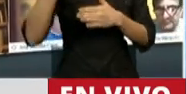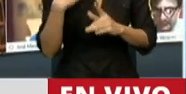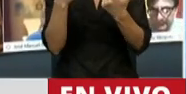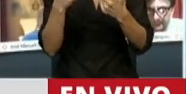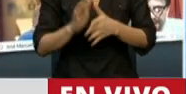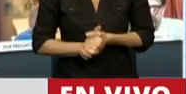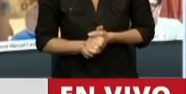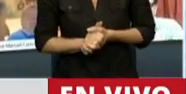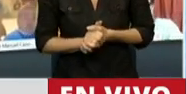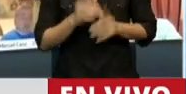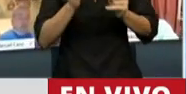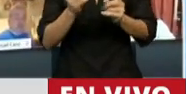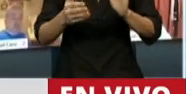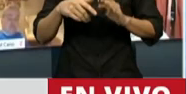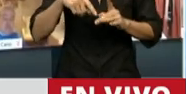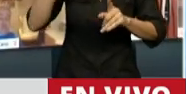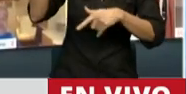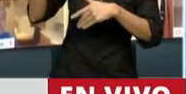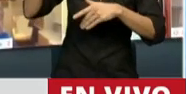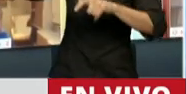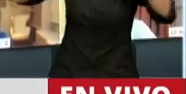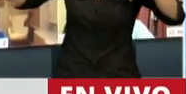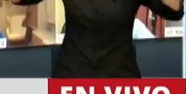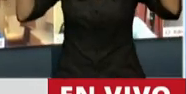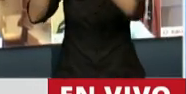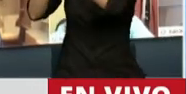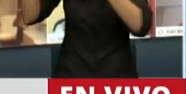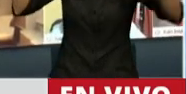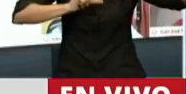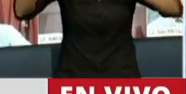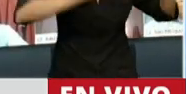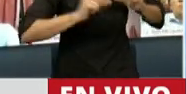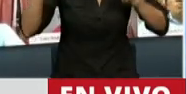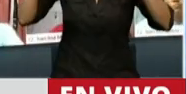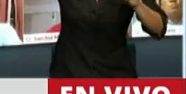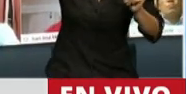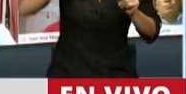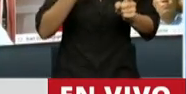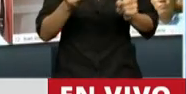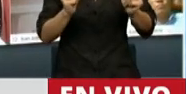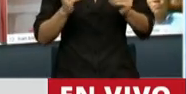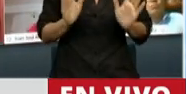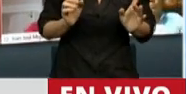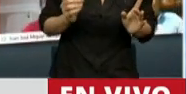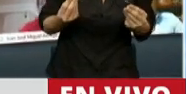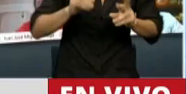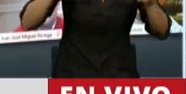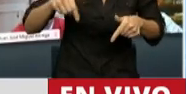el planteo de los acreedores. Supuestamente los acreedores no iban a aceptar el acuerdo porque la Argentina no ofrecía un plan económico. Evidentemente no era tan importante.